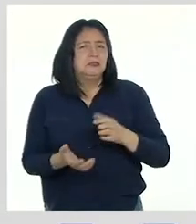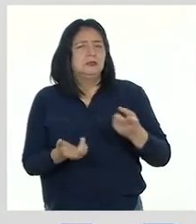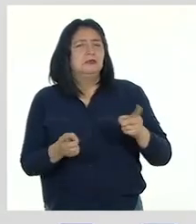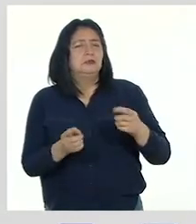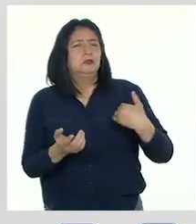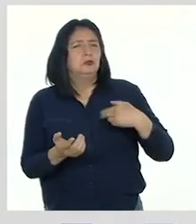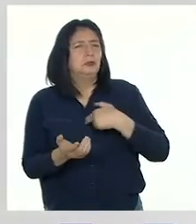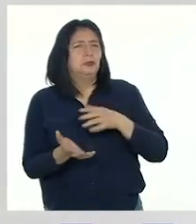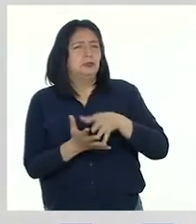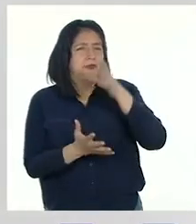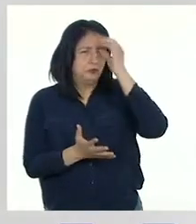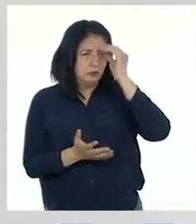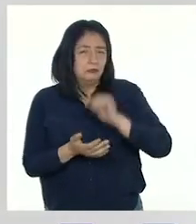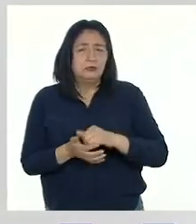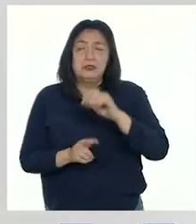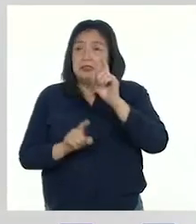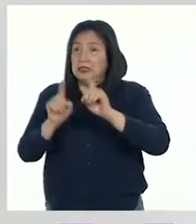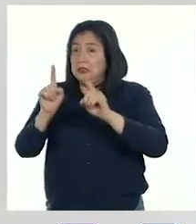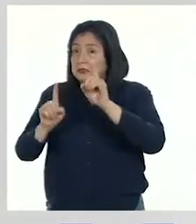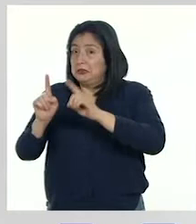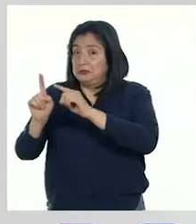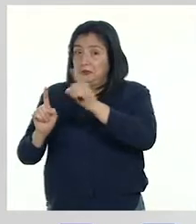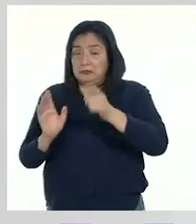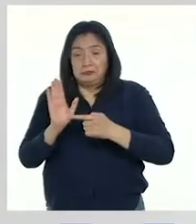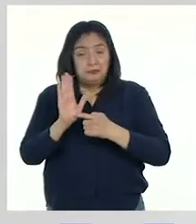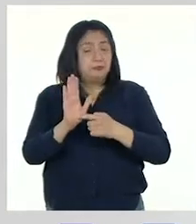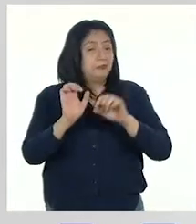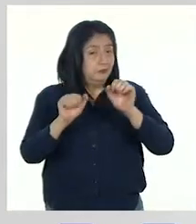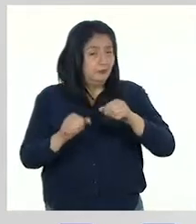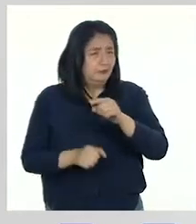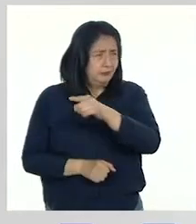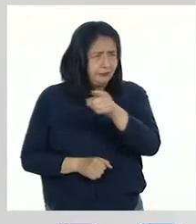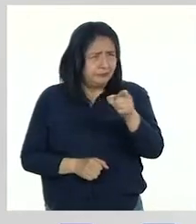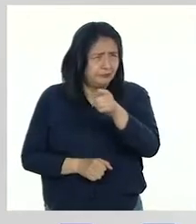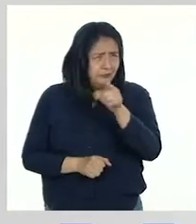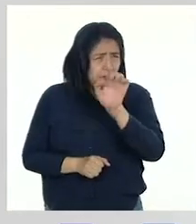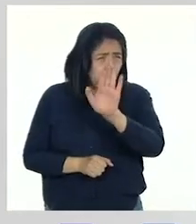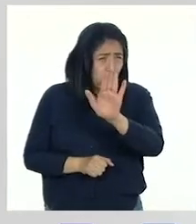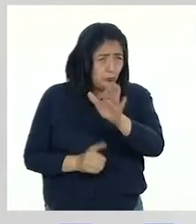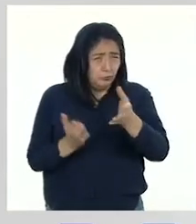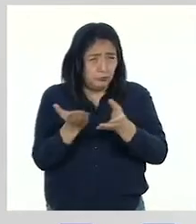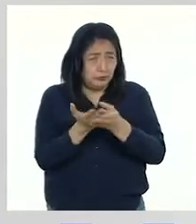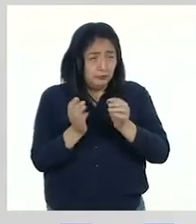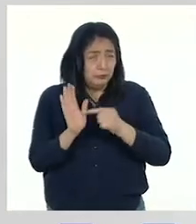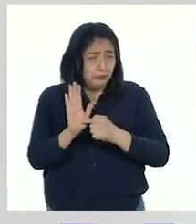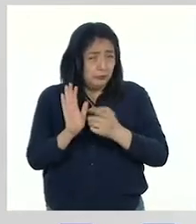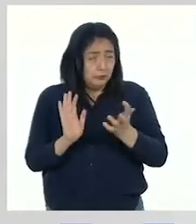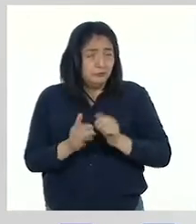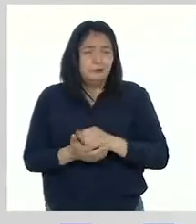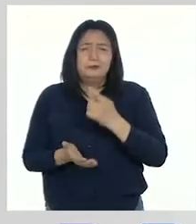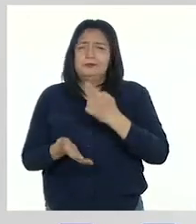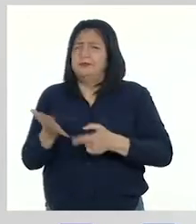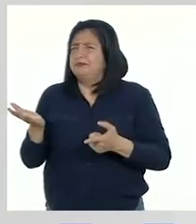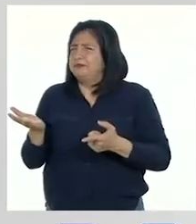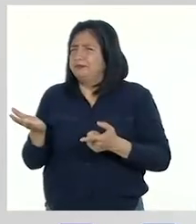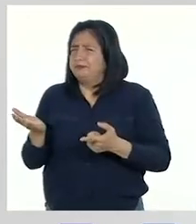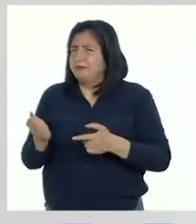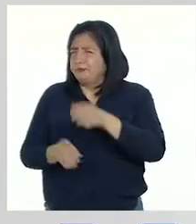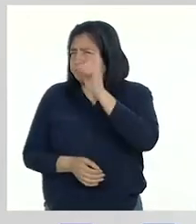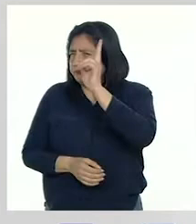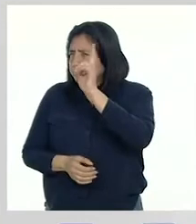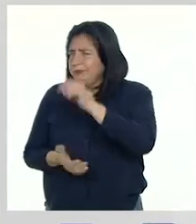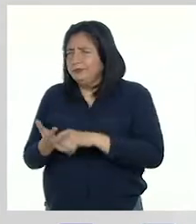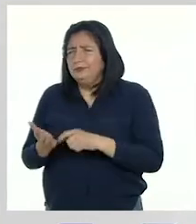aprendizajes. ¿Algunos de los que se han mostrado se parecen a tu portafolio? ¿Qué comentarios de tu